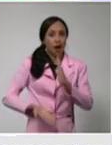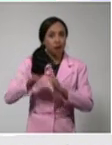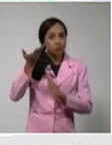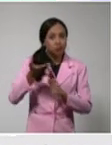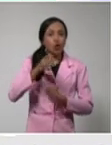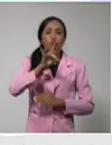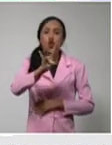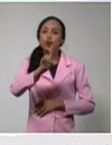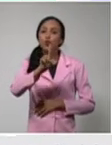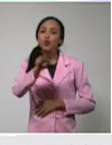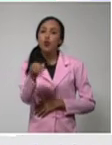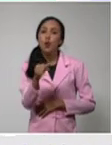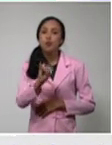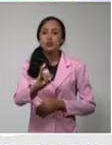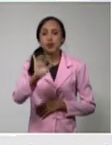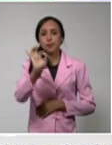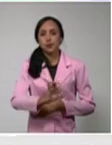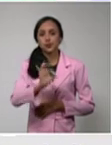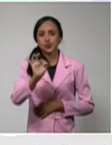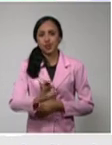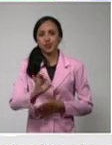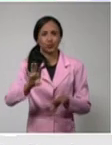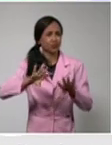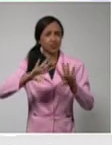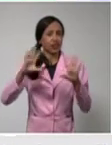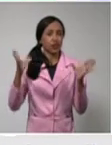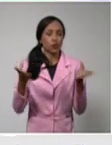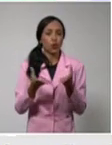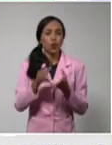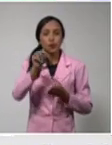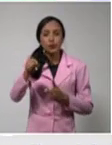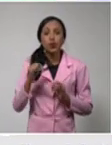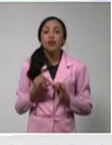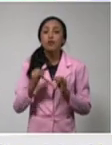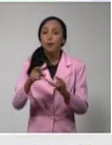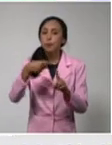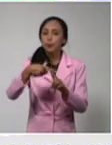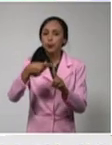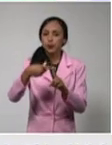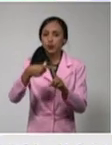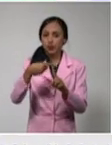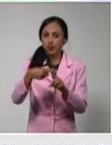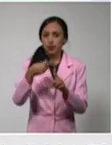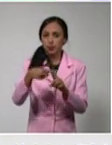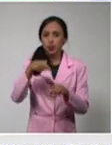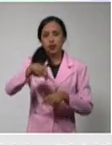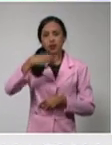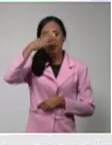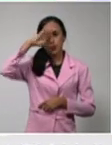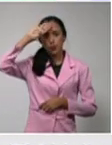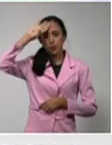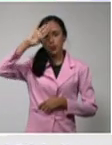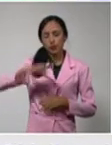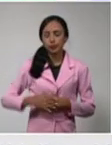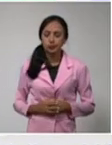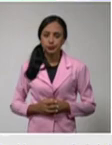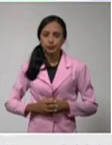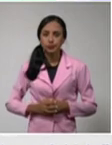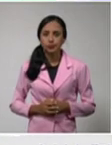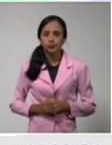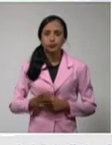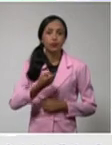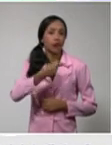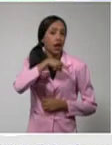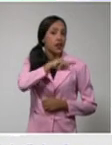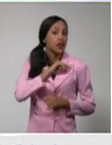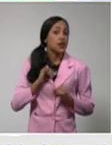,6% de todos los diagnosticados en nuestro país. En el día de ayer se reporta